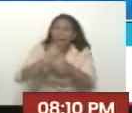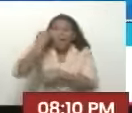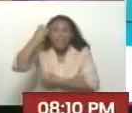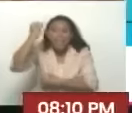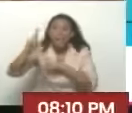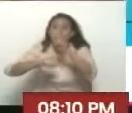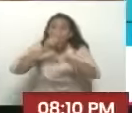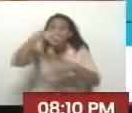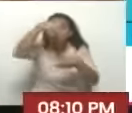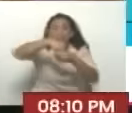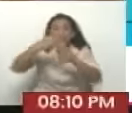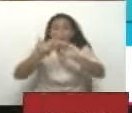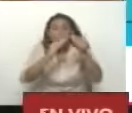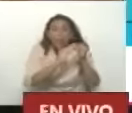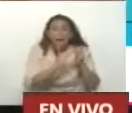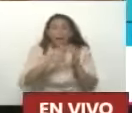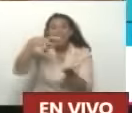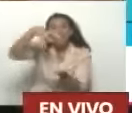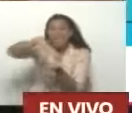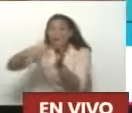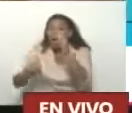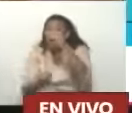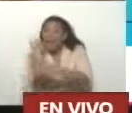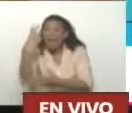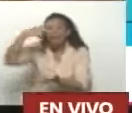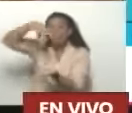consulta Nació en el Estado Miranda